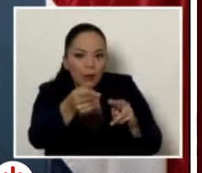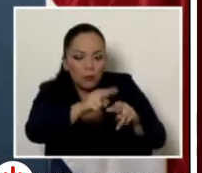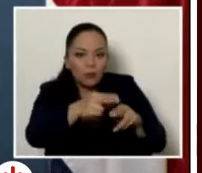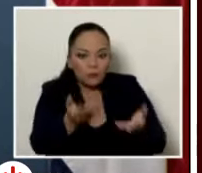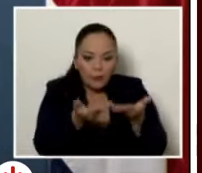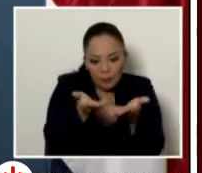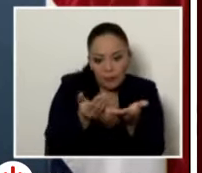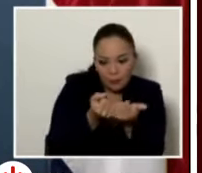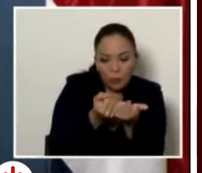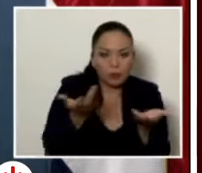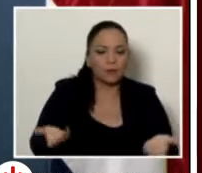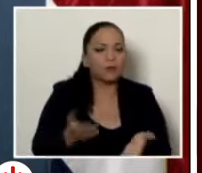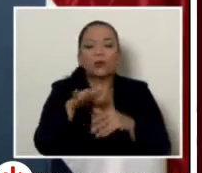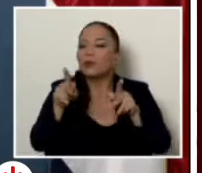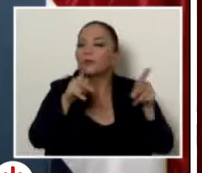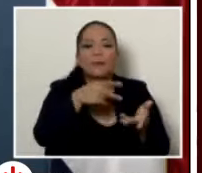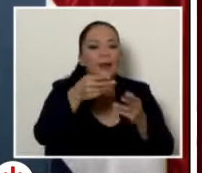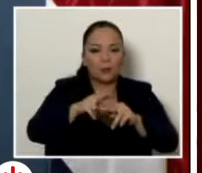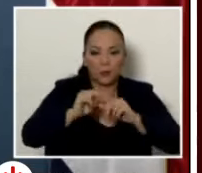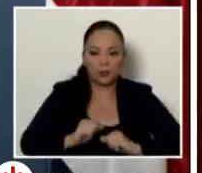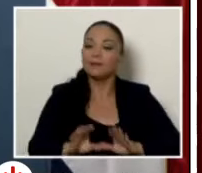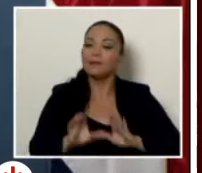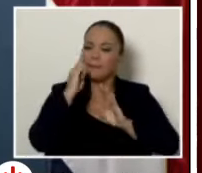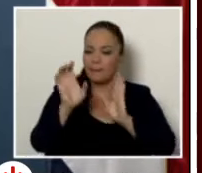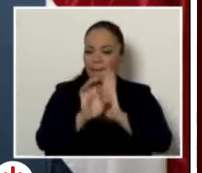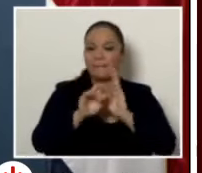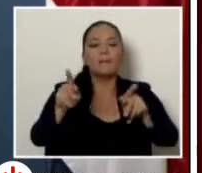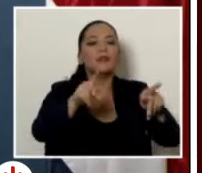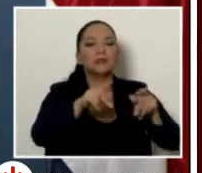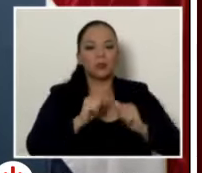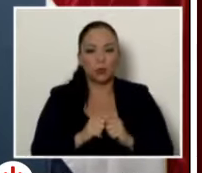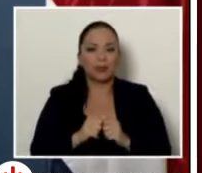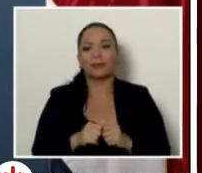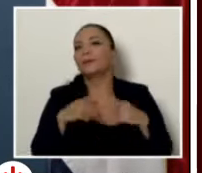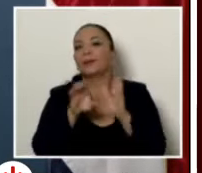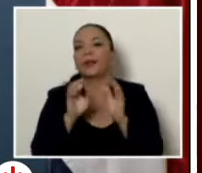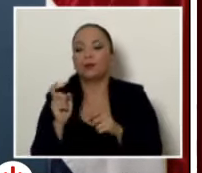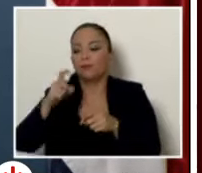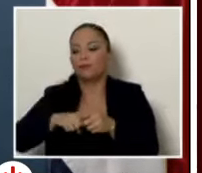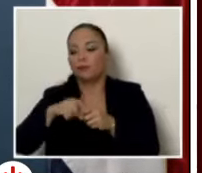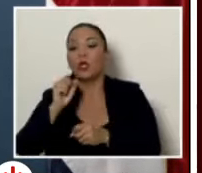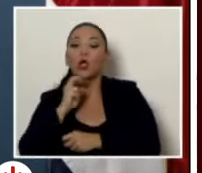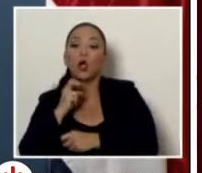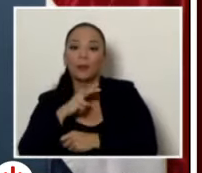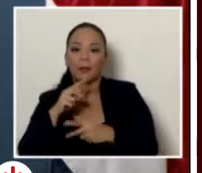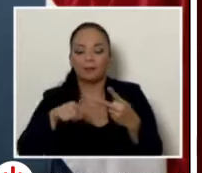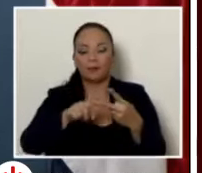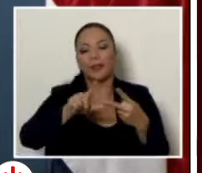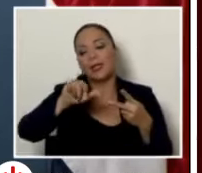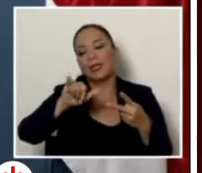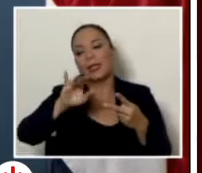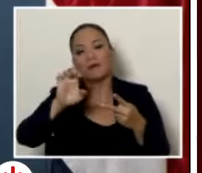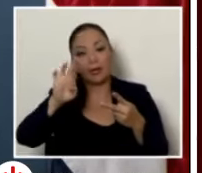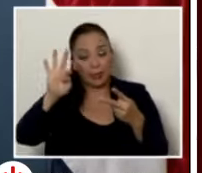todos pagamos impuestos. Pero si usted es cliente de Colby o de Liberty, esto de